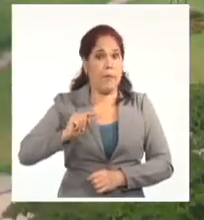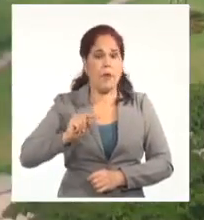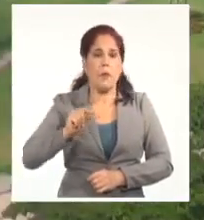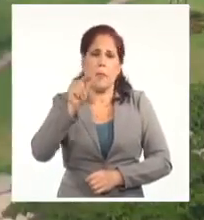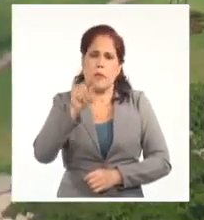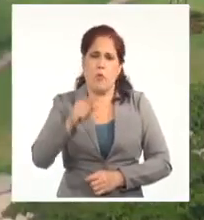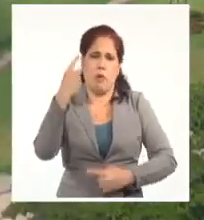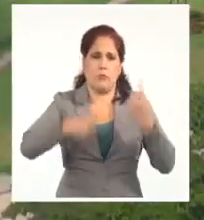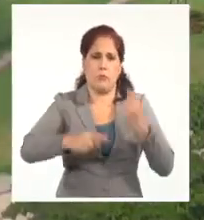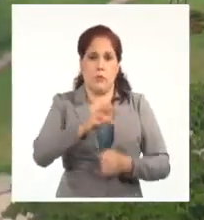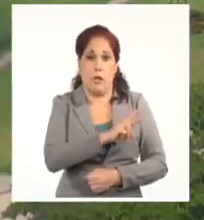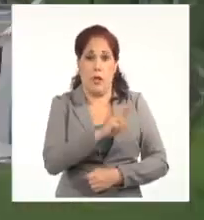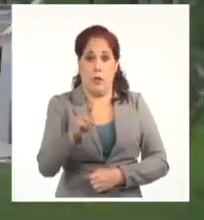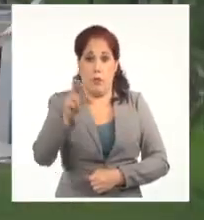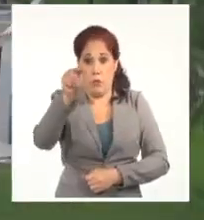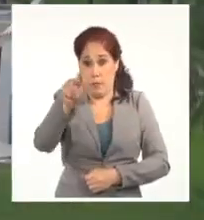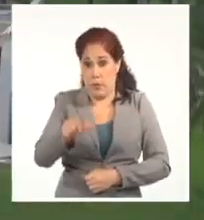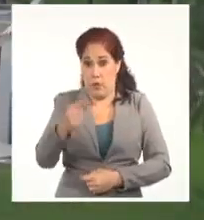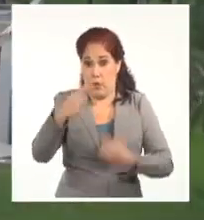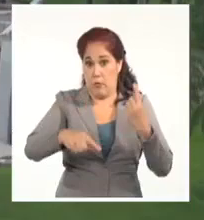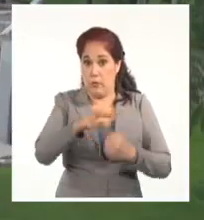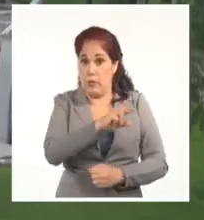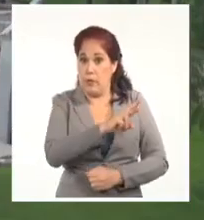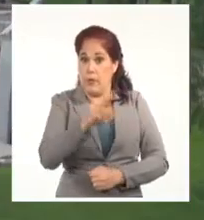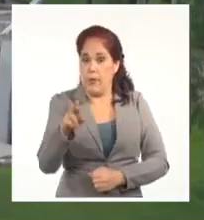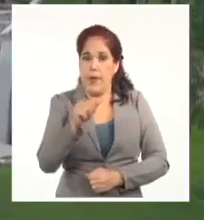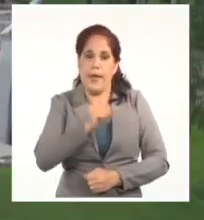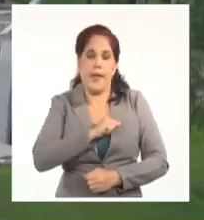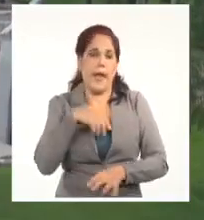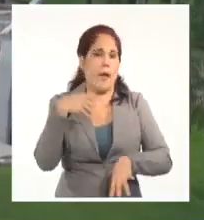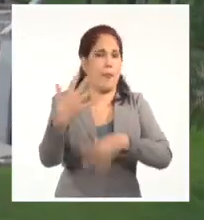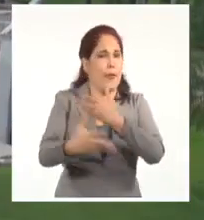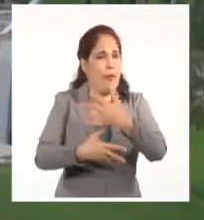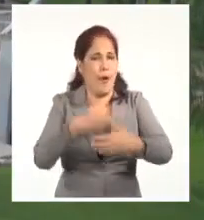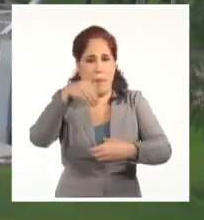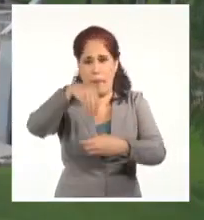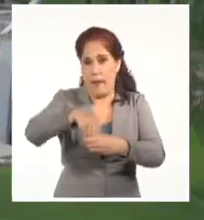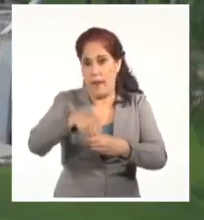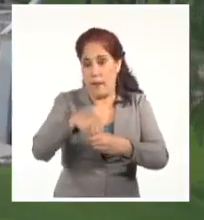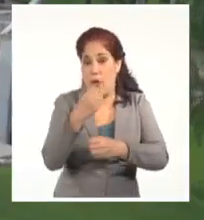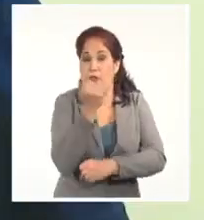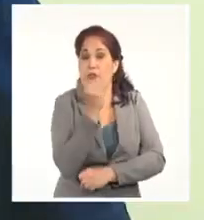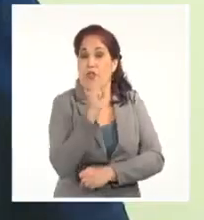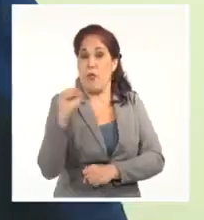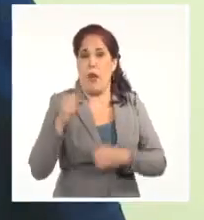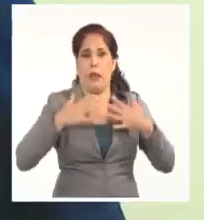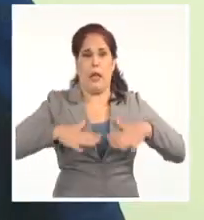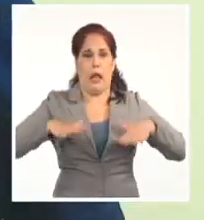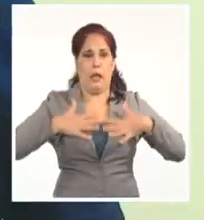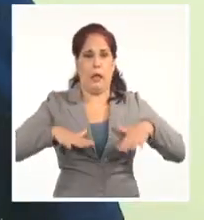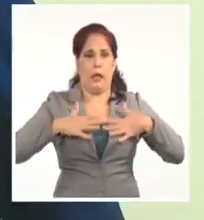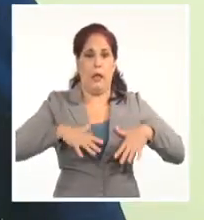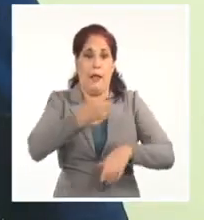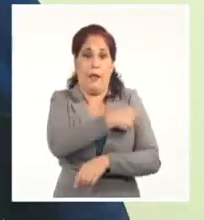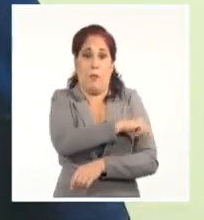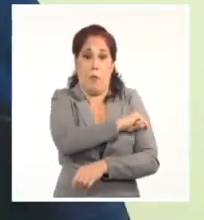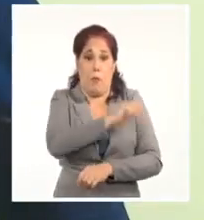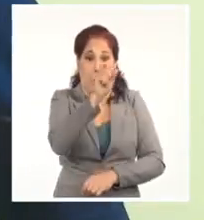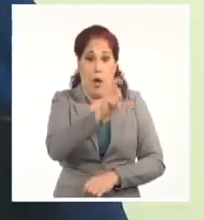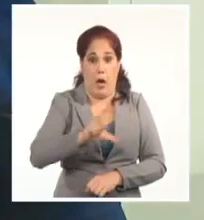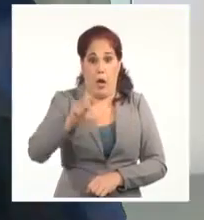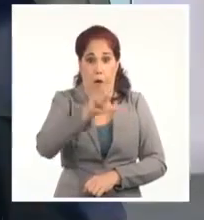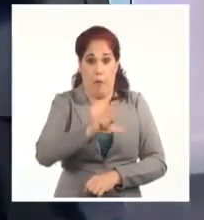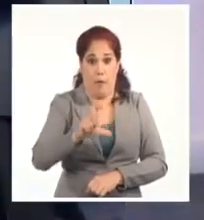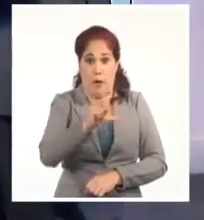contrarrevolucionarios y serviles al imperio trataron de violar la tranquilidad ciudadana de nuestra